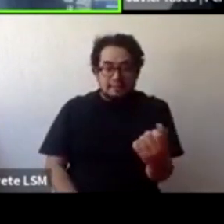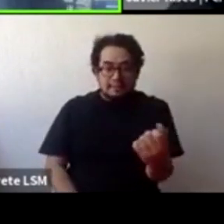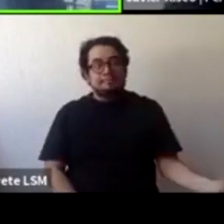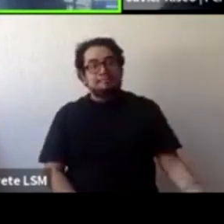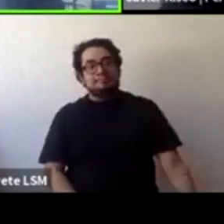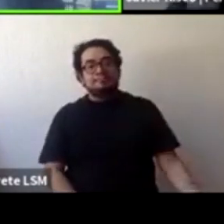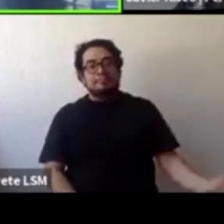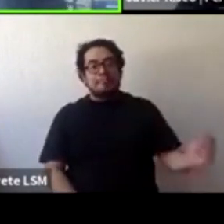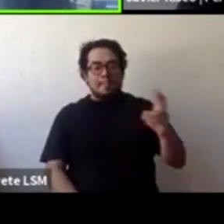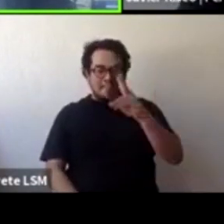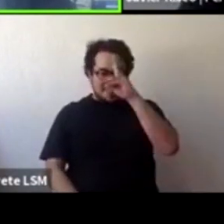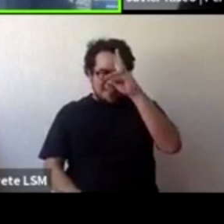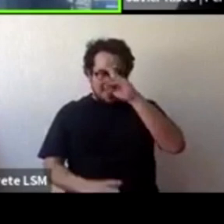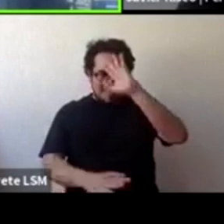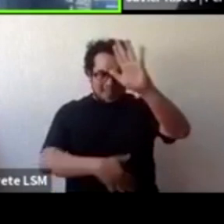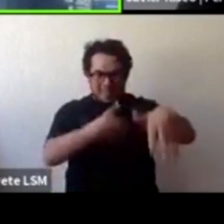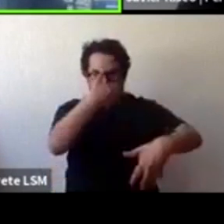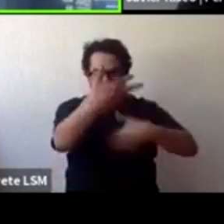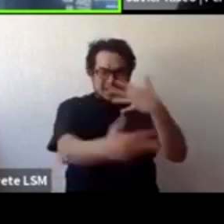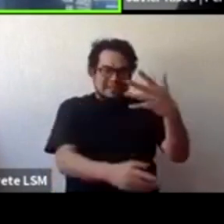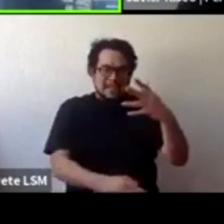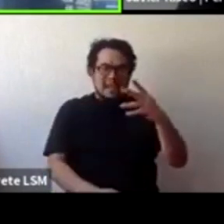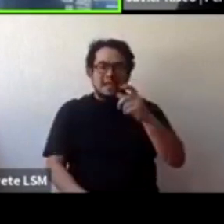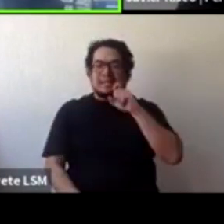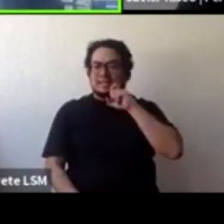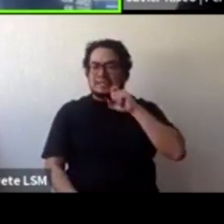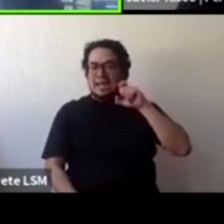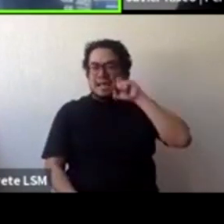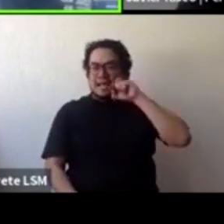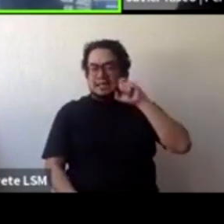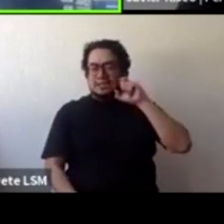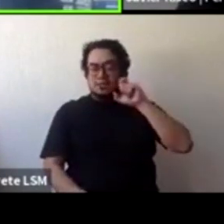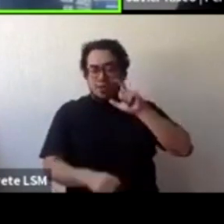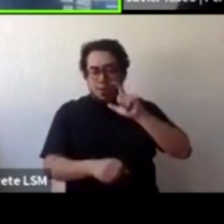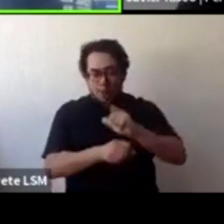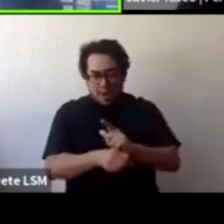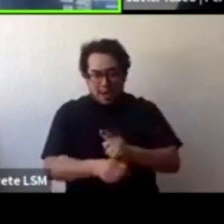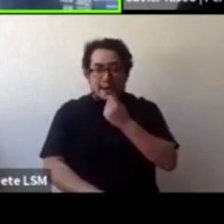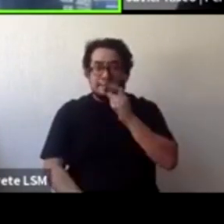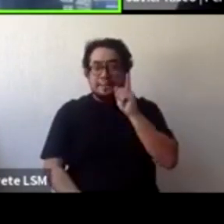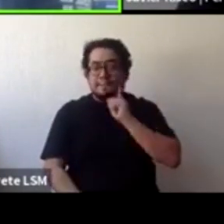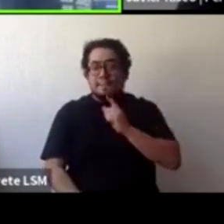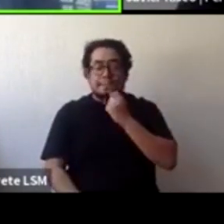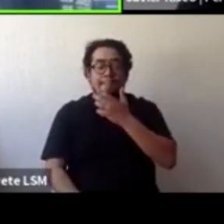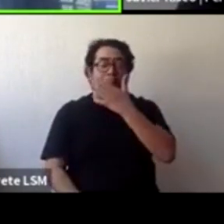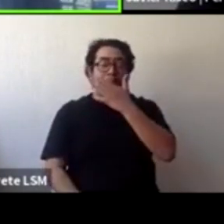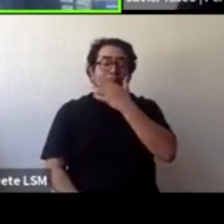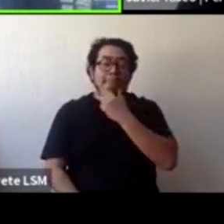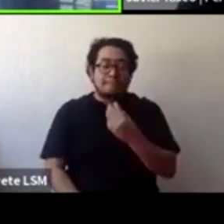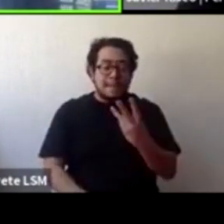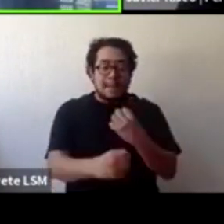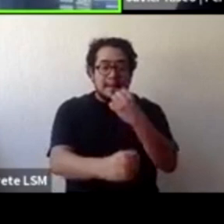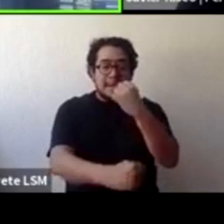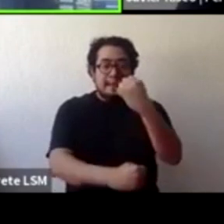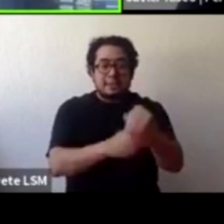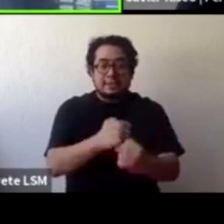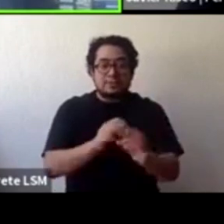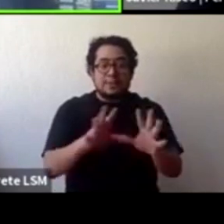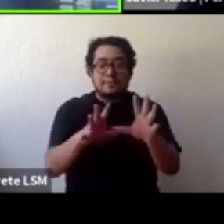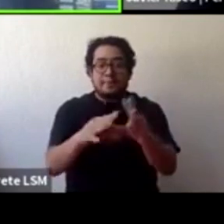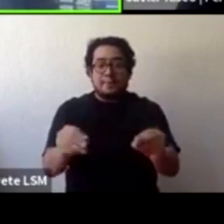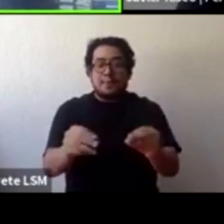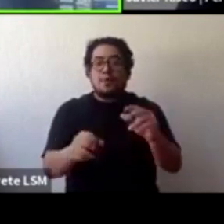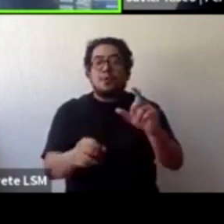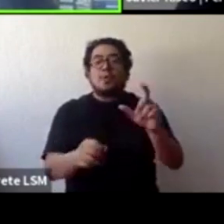violencia sexual infantil prescribe a los tres años después de que la víctima alcanza la mayoría de edad. Entonces,